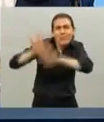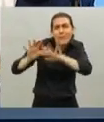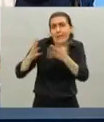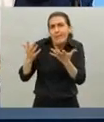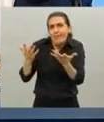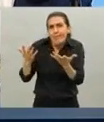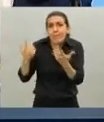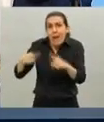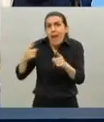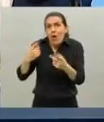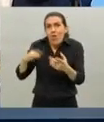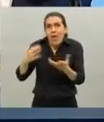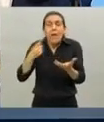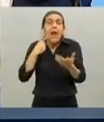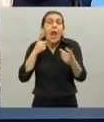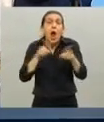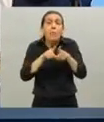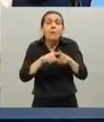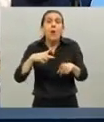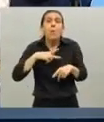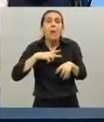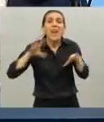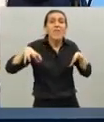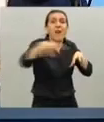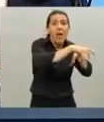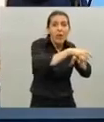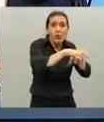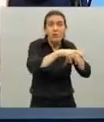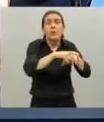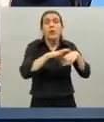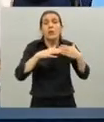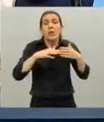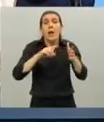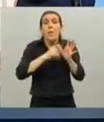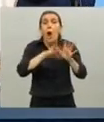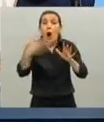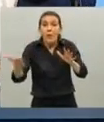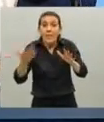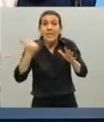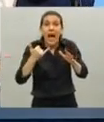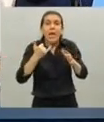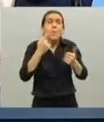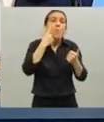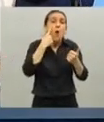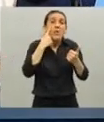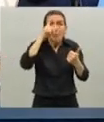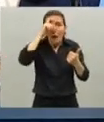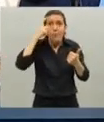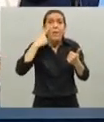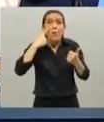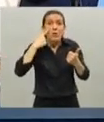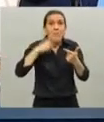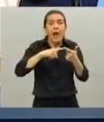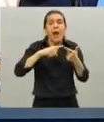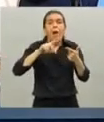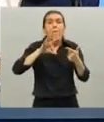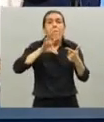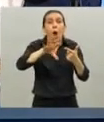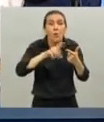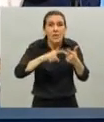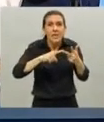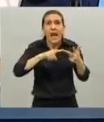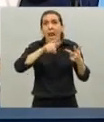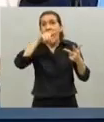coexiste esto con el sector privado es decir que la capacidad total de cama de la provincia es el sistema municipal el sistema provincial el sistema